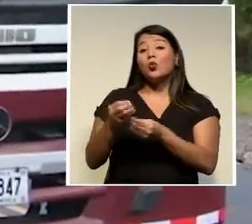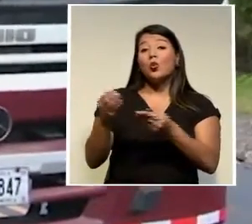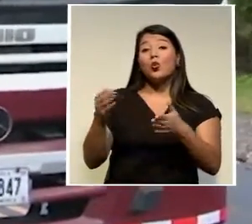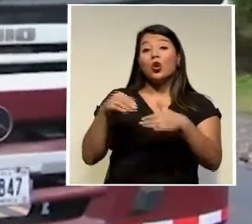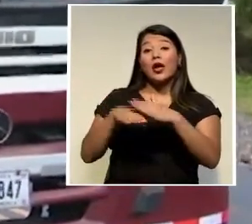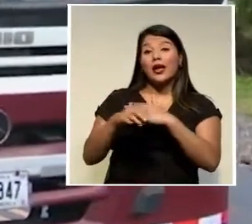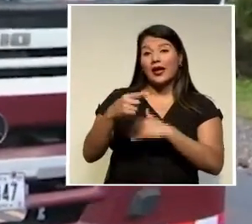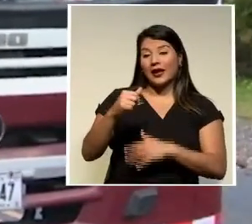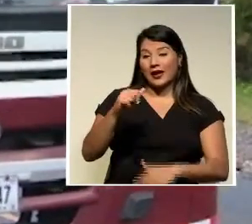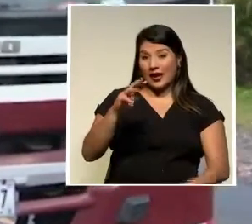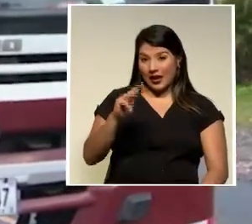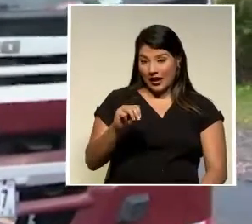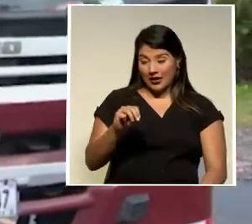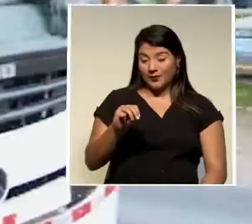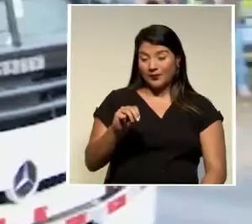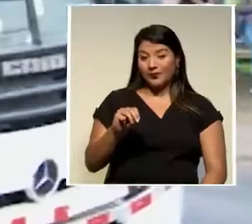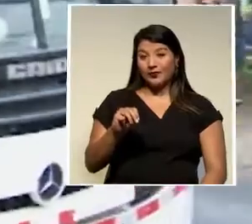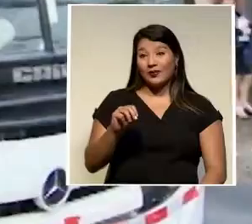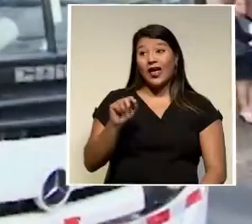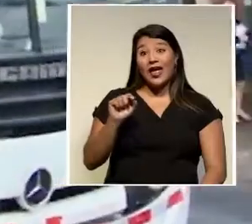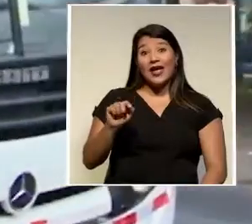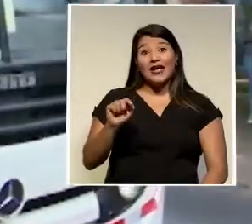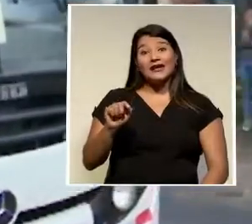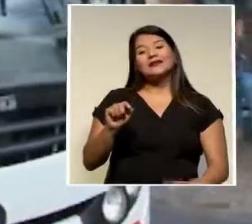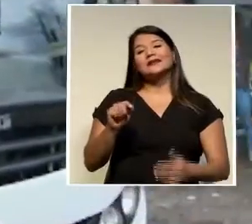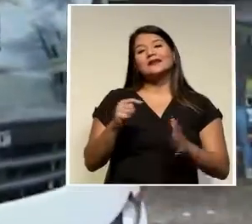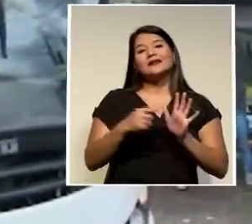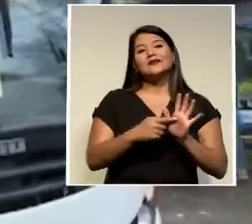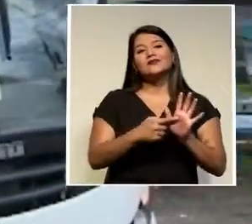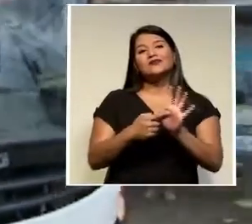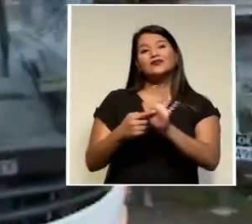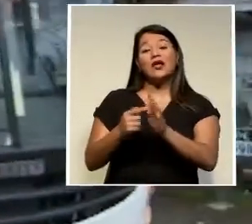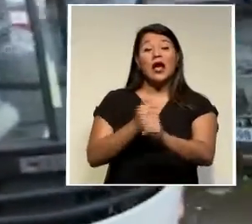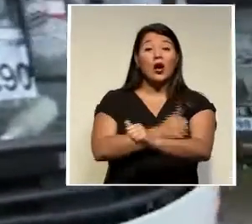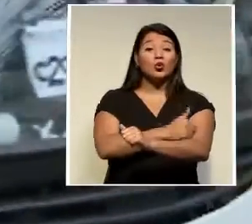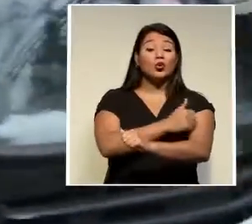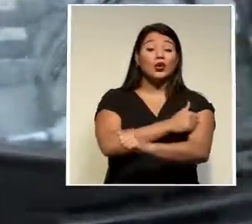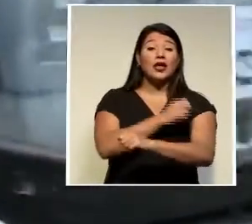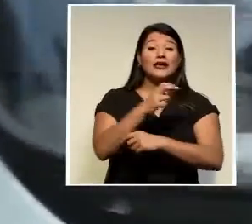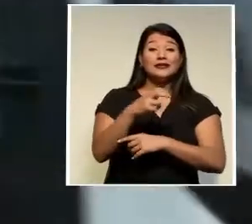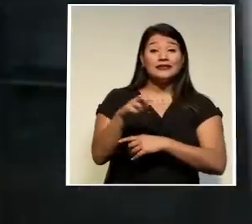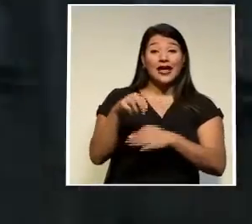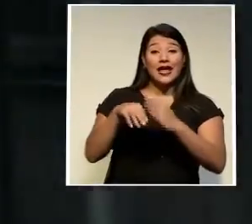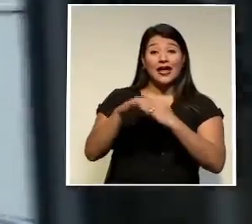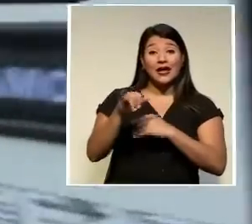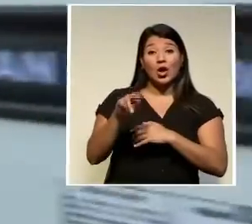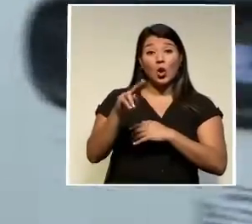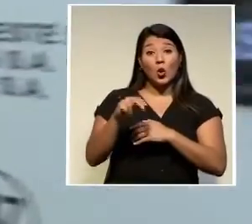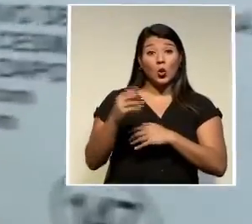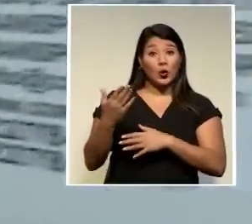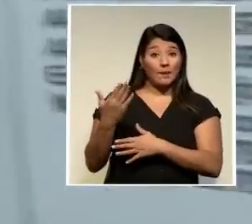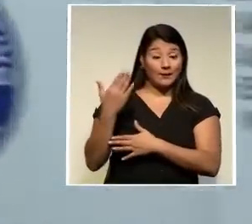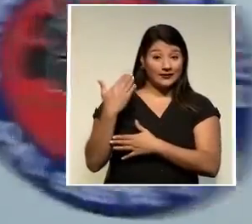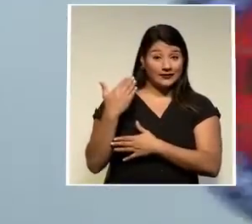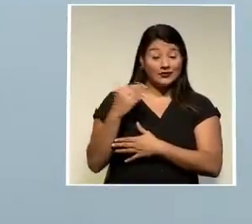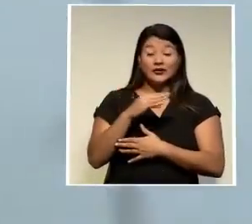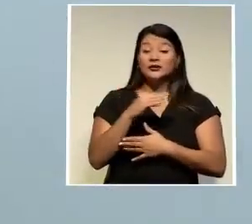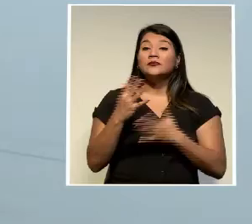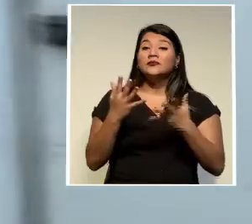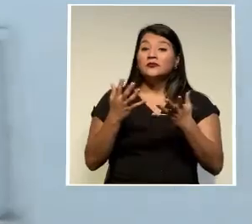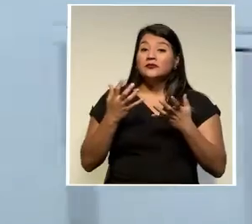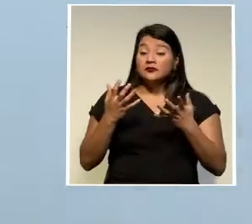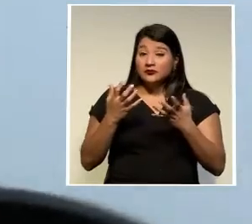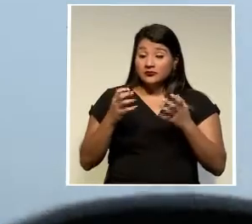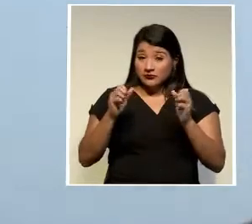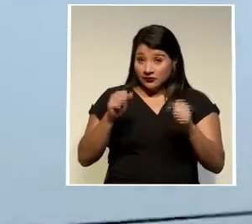metropolitana el cual fue dado a conocer por las autoridades de transporte en junio anterior y el que pretende